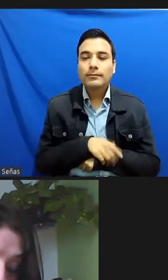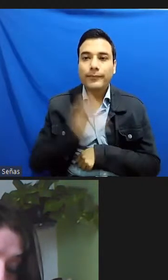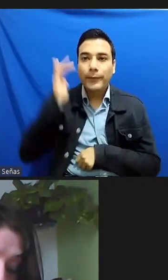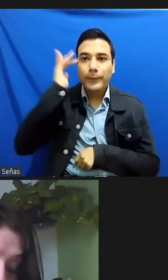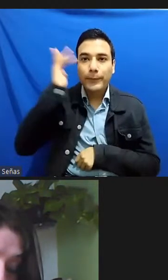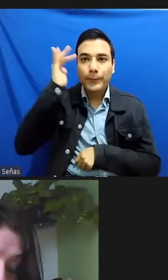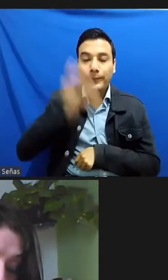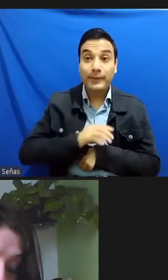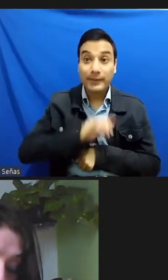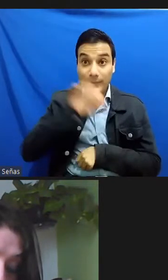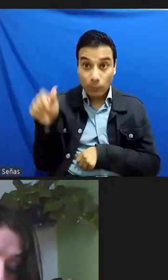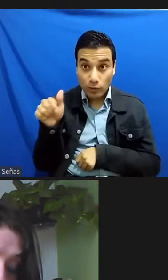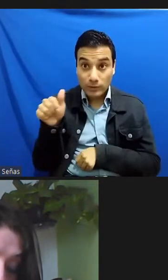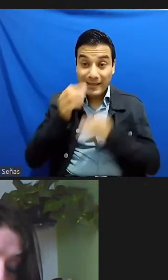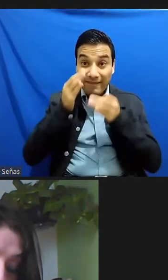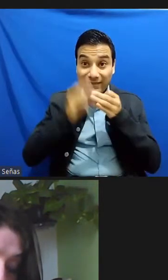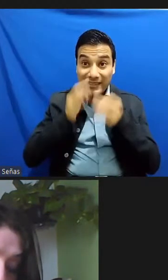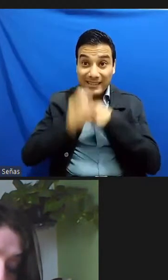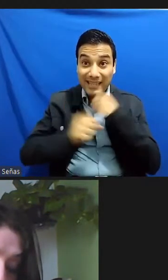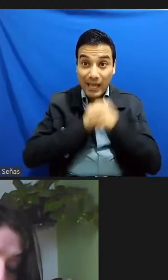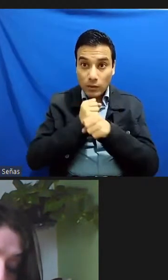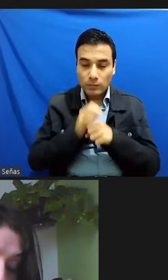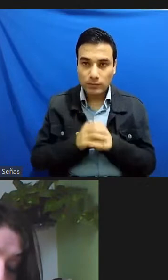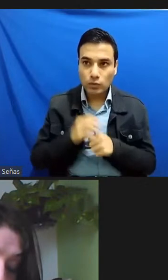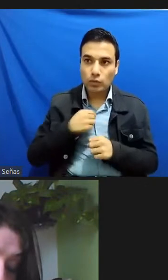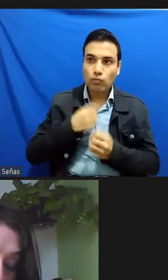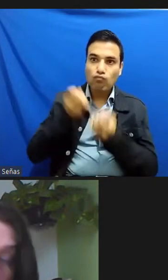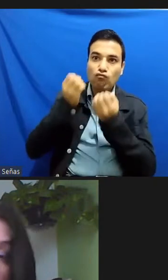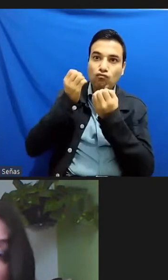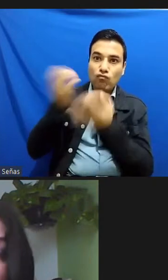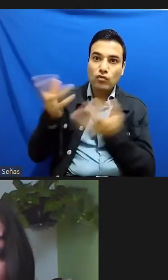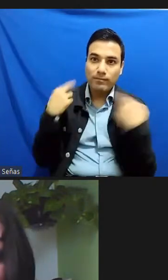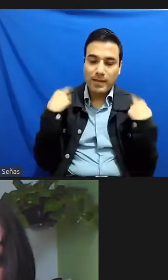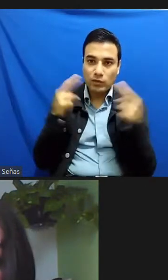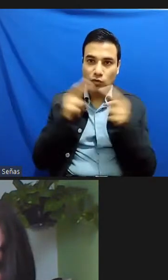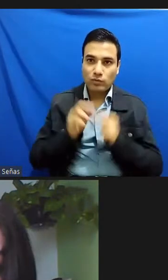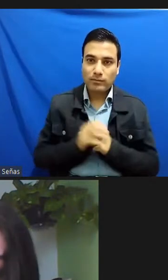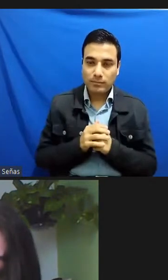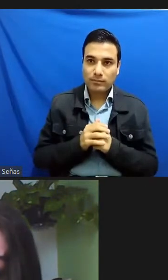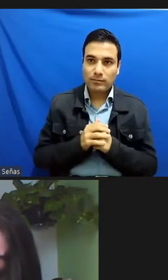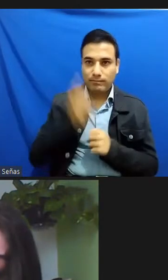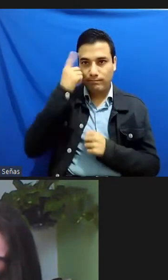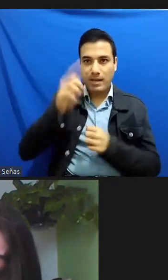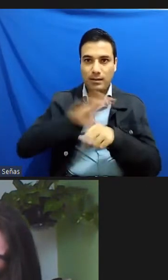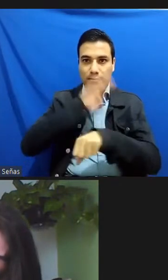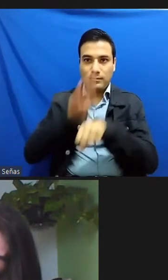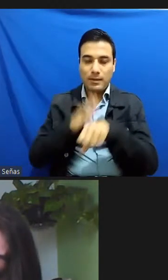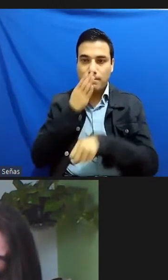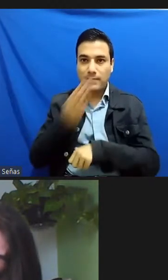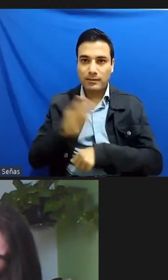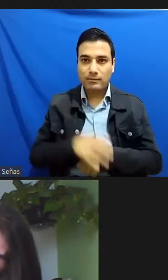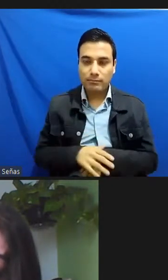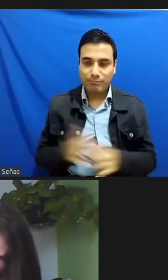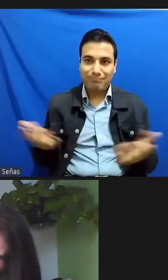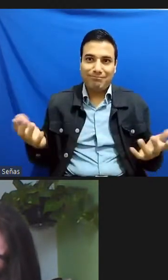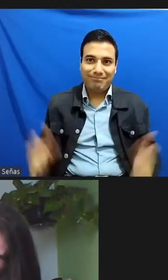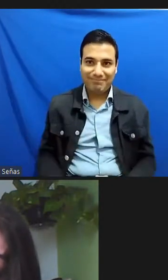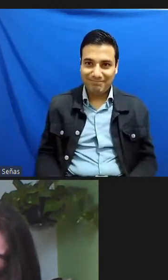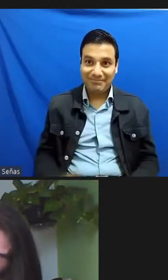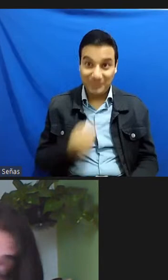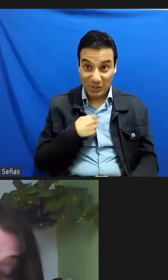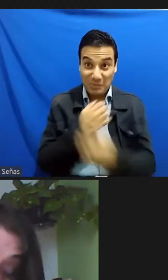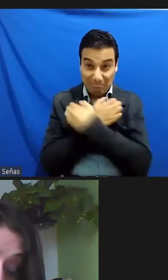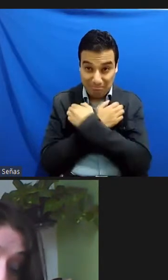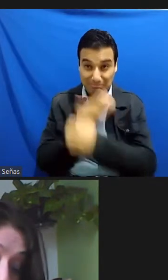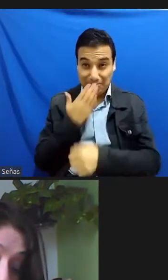devolverla a la misma escuela pero devolvérsela a los maestros para pasar el curso no sé o sea digo aquí no hay moral aquí no estoy defendiendo hay